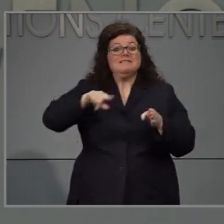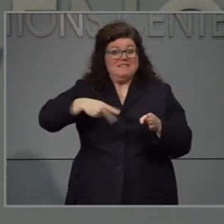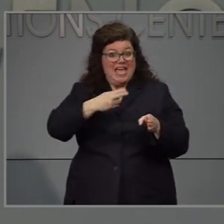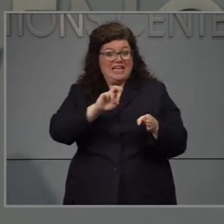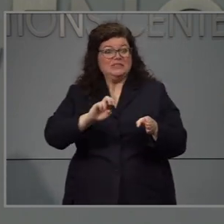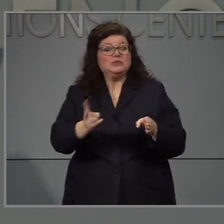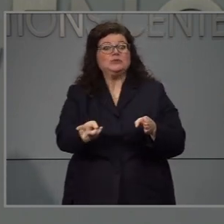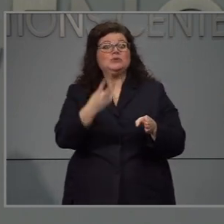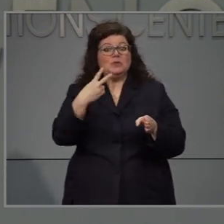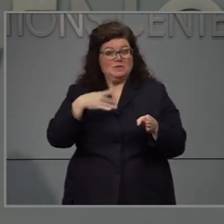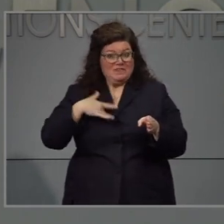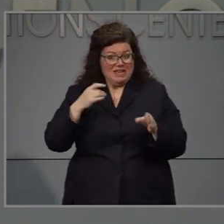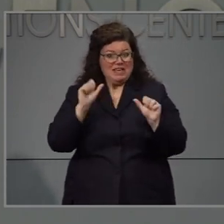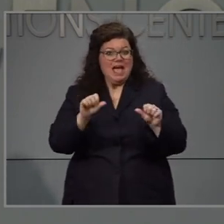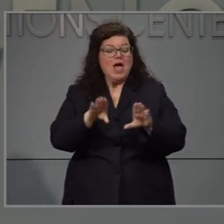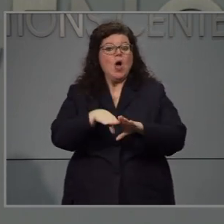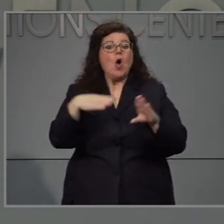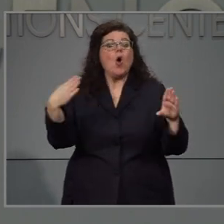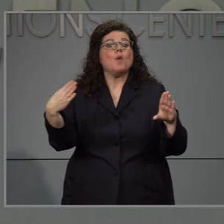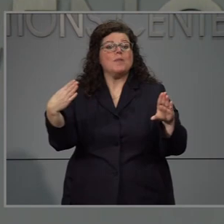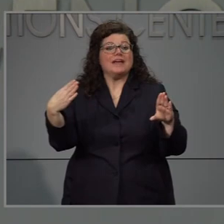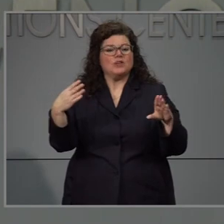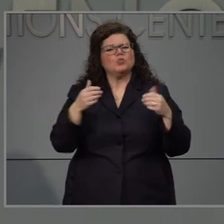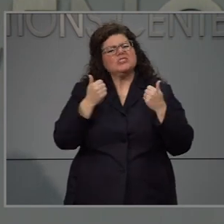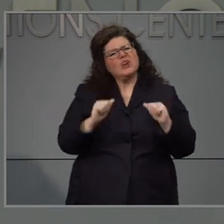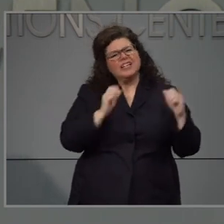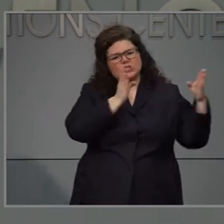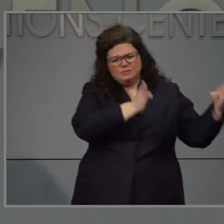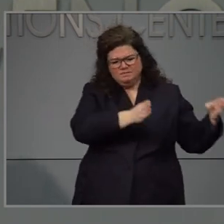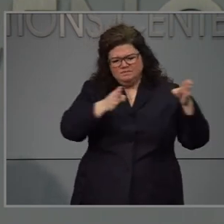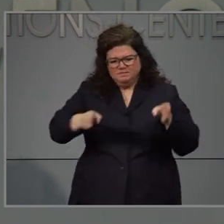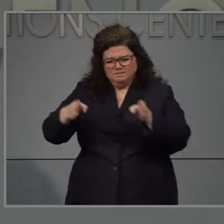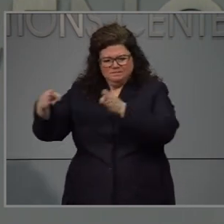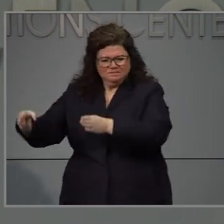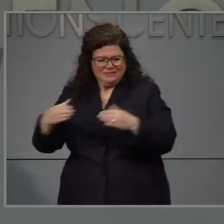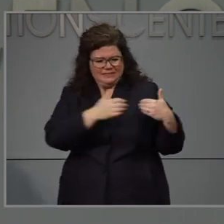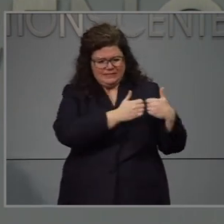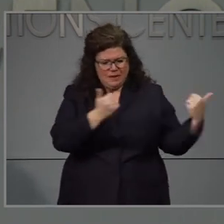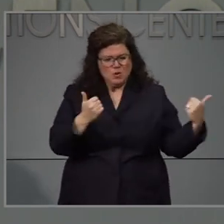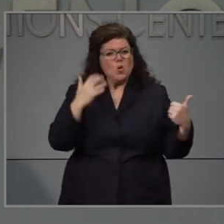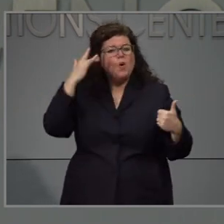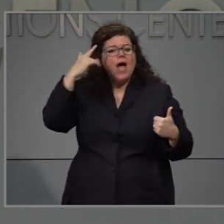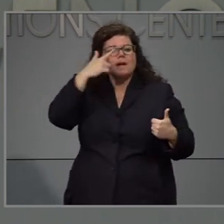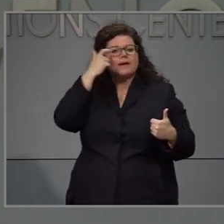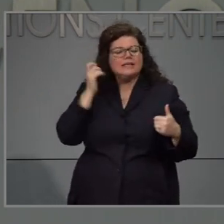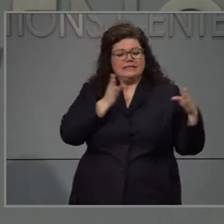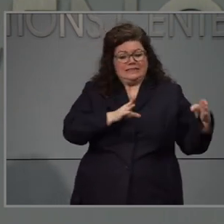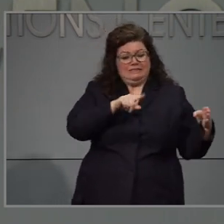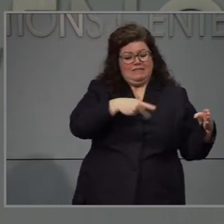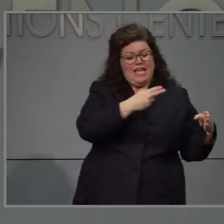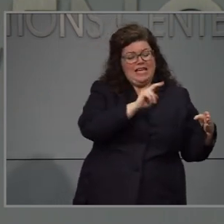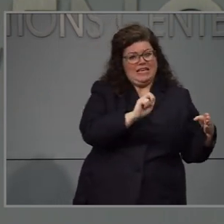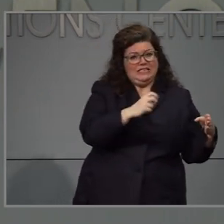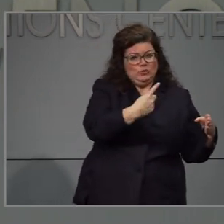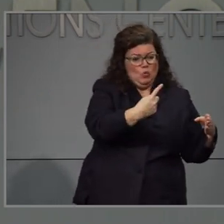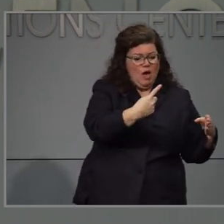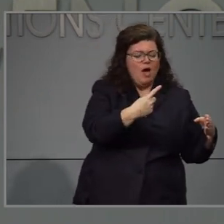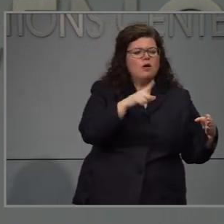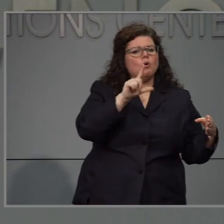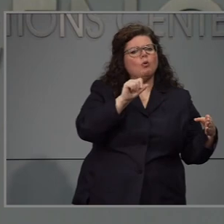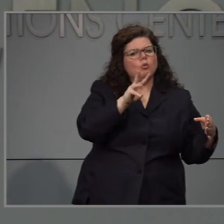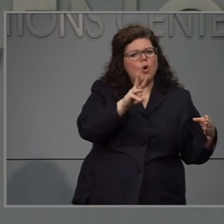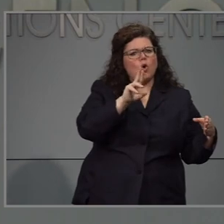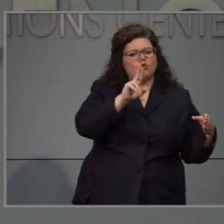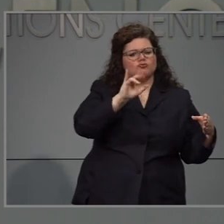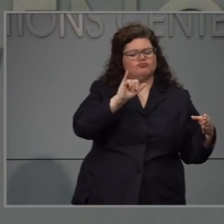actividades de mayor riesgo en lugares donde sabemos que hay más riesgo de transmisión del virus. Ha habido una serie de informes